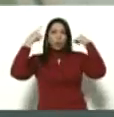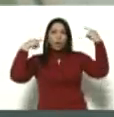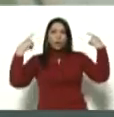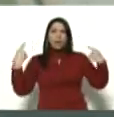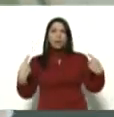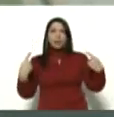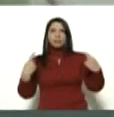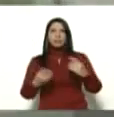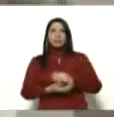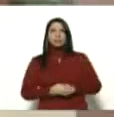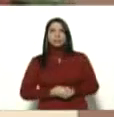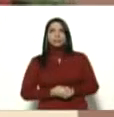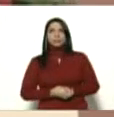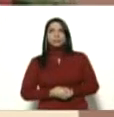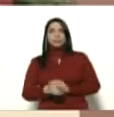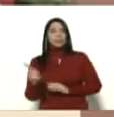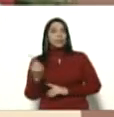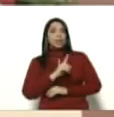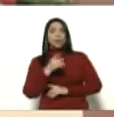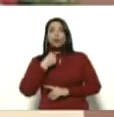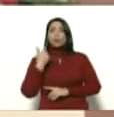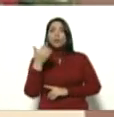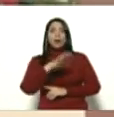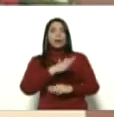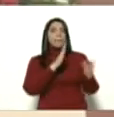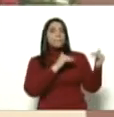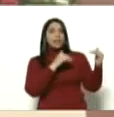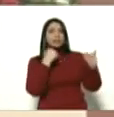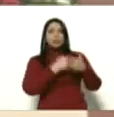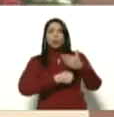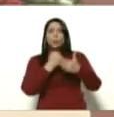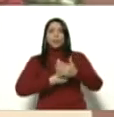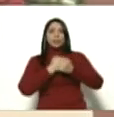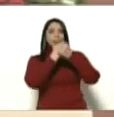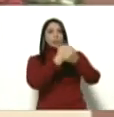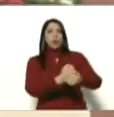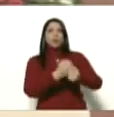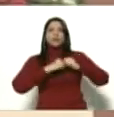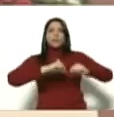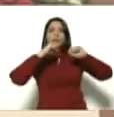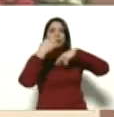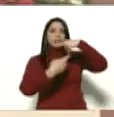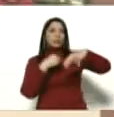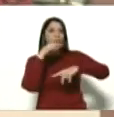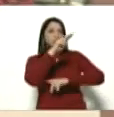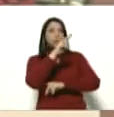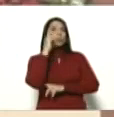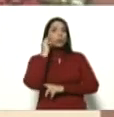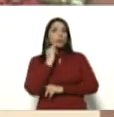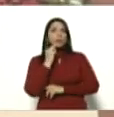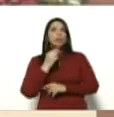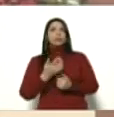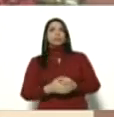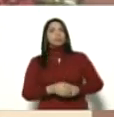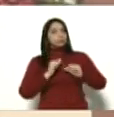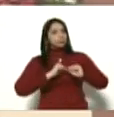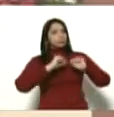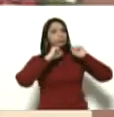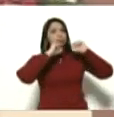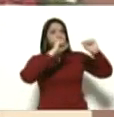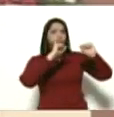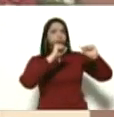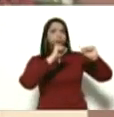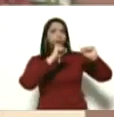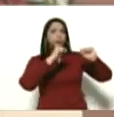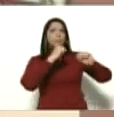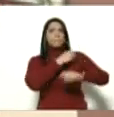citándolo que no muera la esperanza ni el combate ni el amor que siga la revolución bolivariana que siga la misión vivienda Venezuela